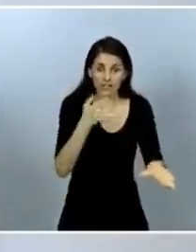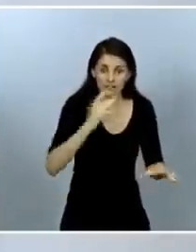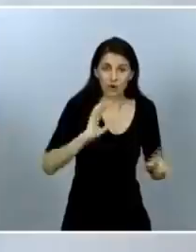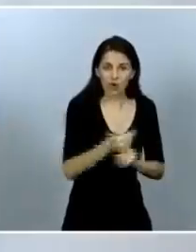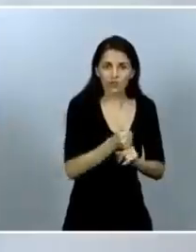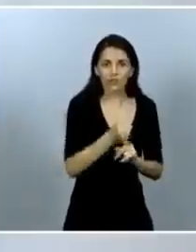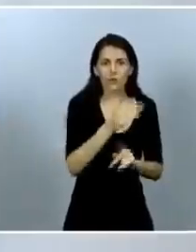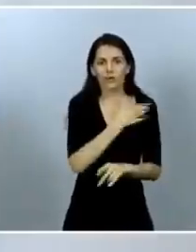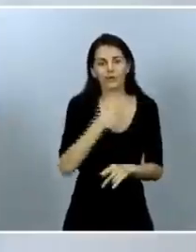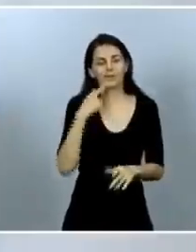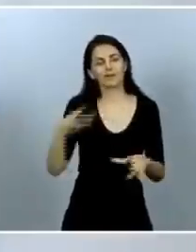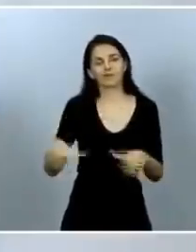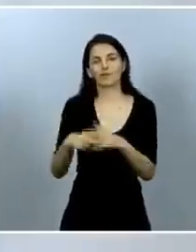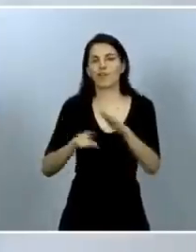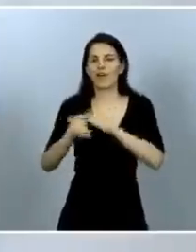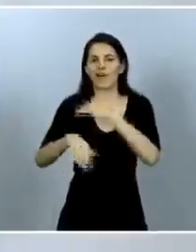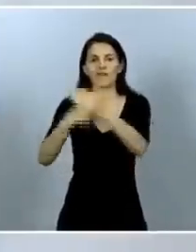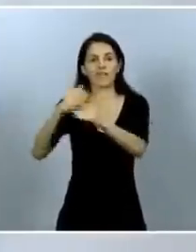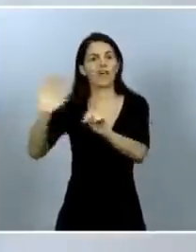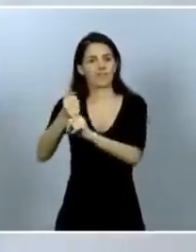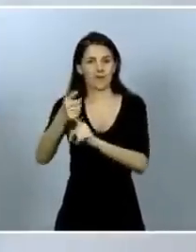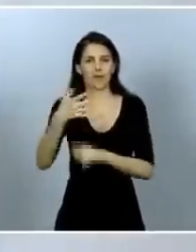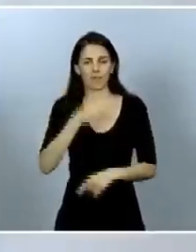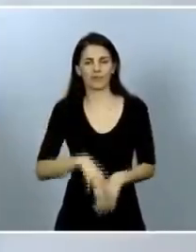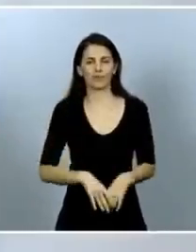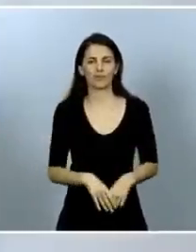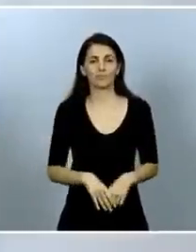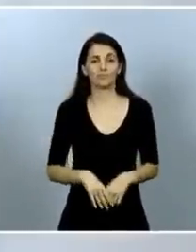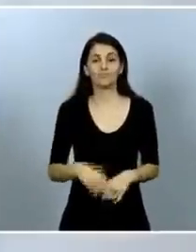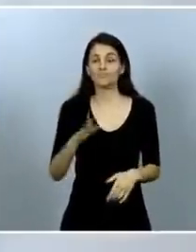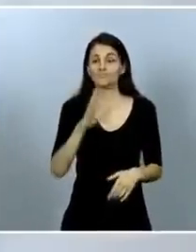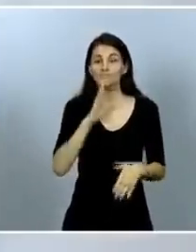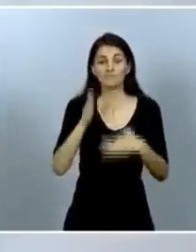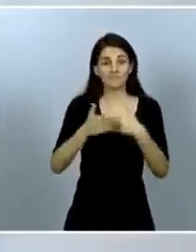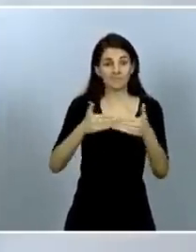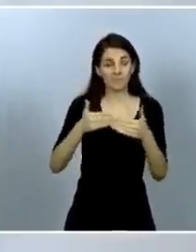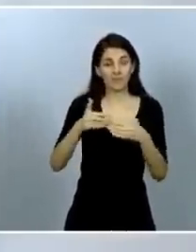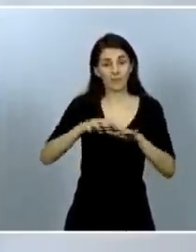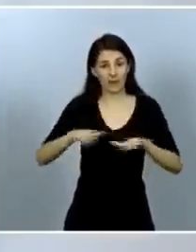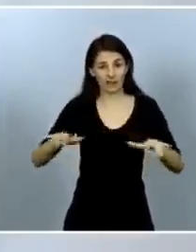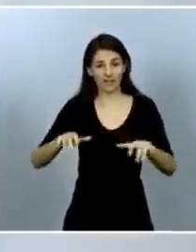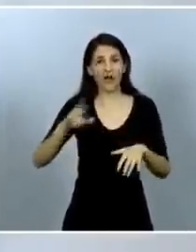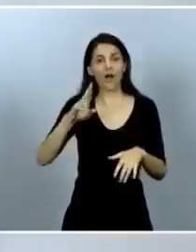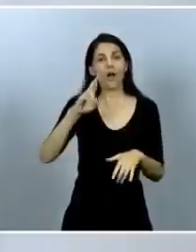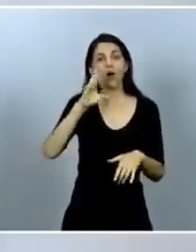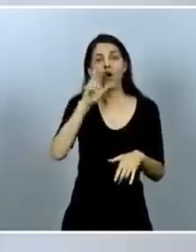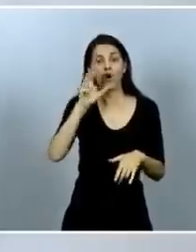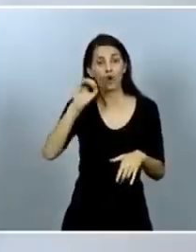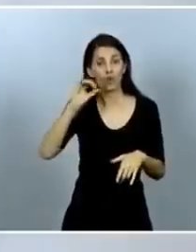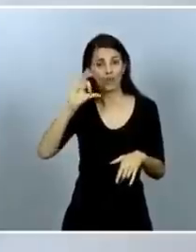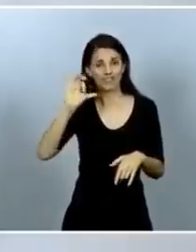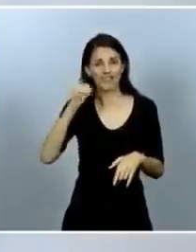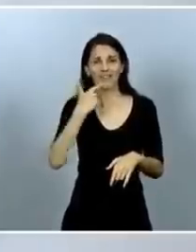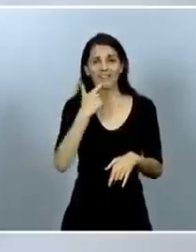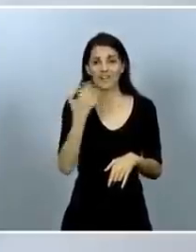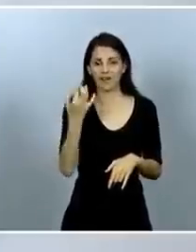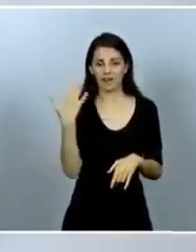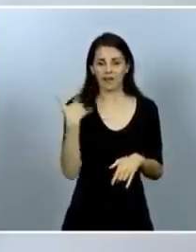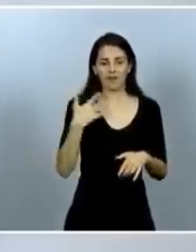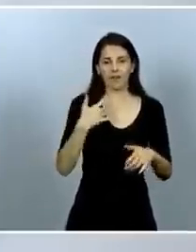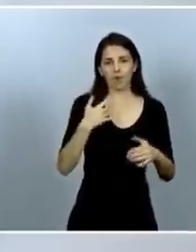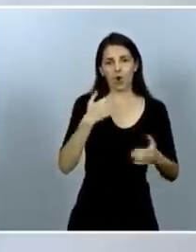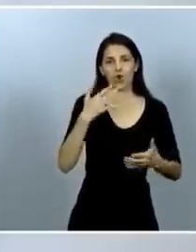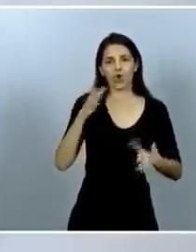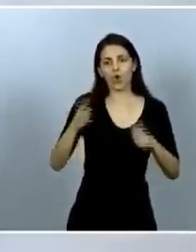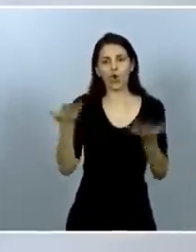avanzada. James Rhodes escribía que si comparásemos la vida con correr un maratón, los abusos sexuales en la infancia